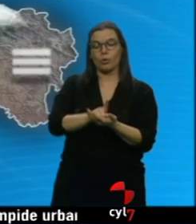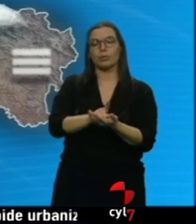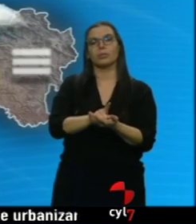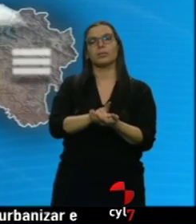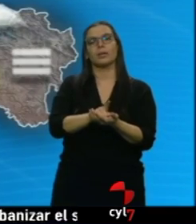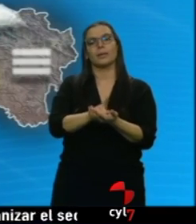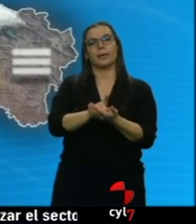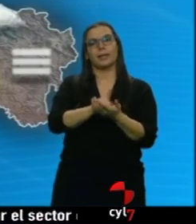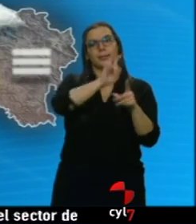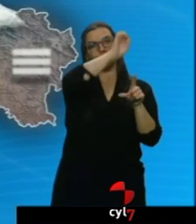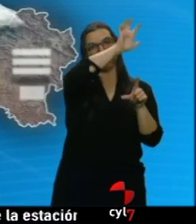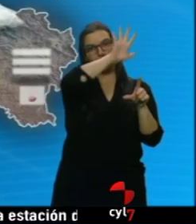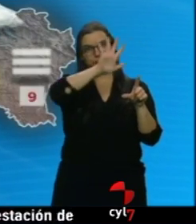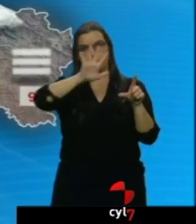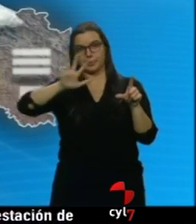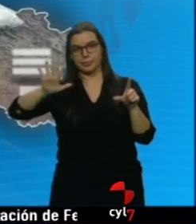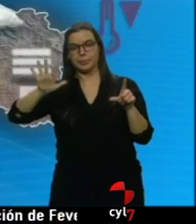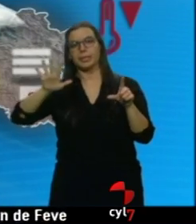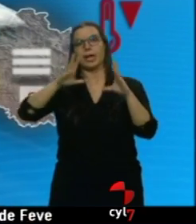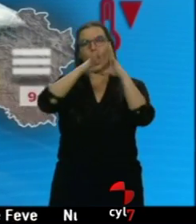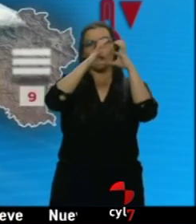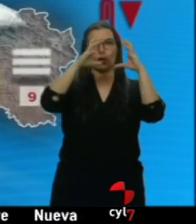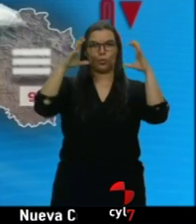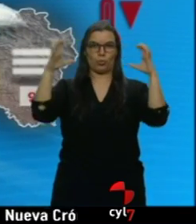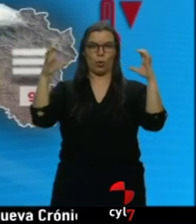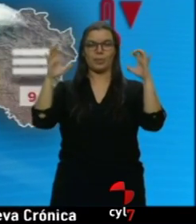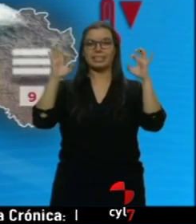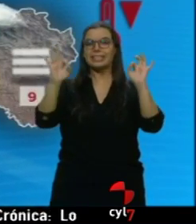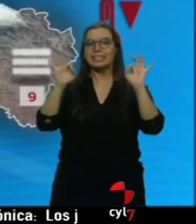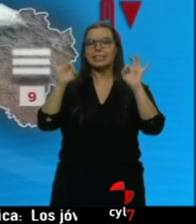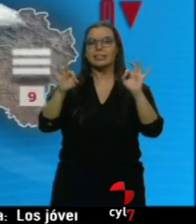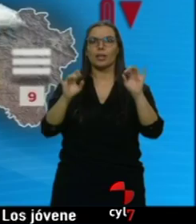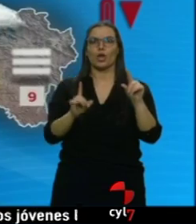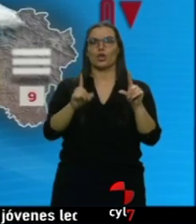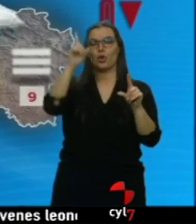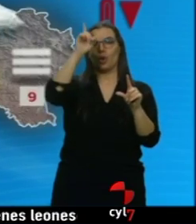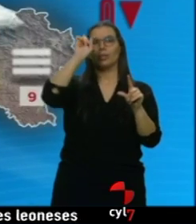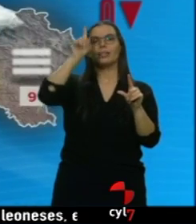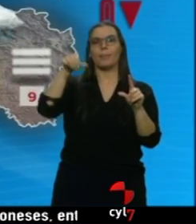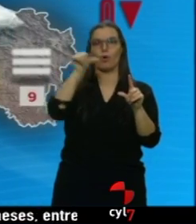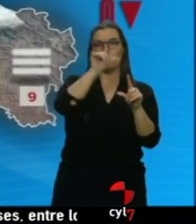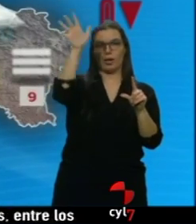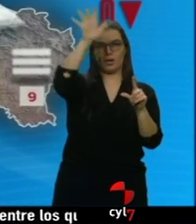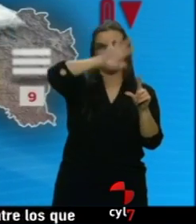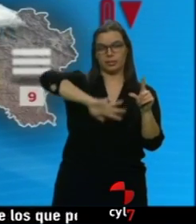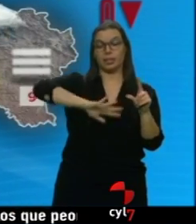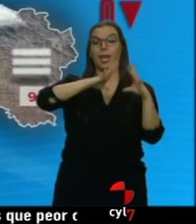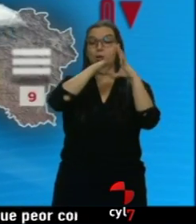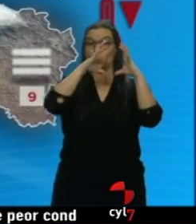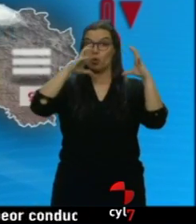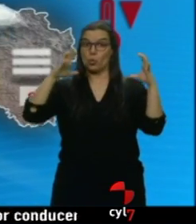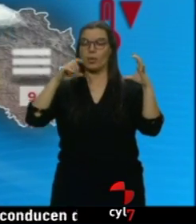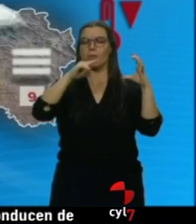llegada de otro frente que nos va a dejar muchas nubes especialmente en zonas del extremo norte y también en el oeste nubes que podrían dejar